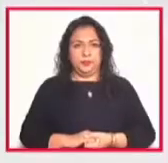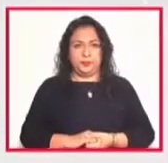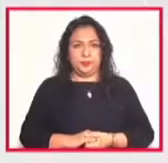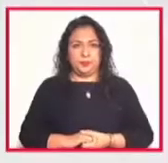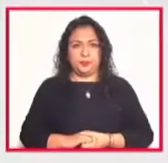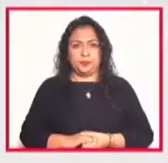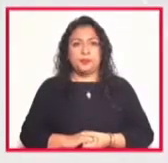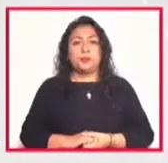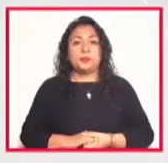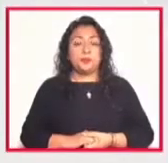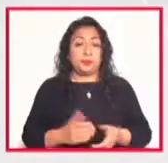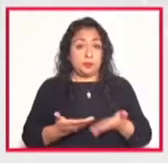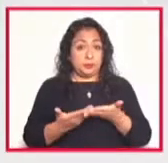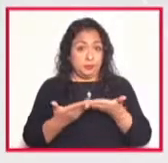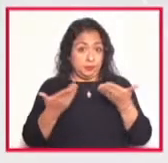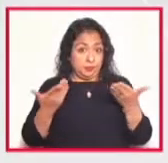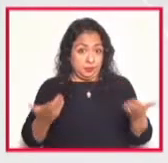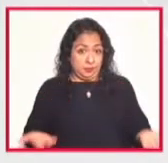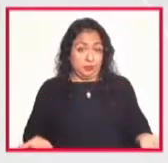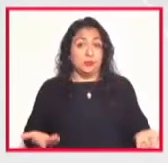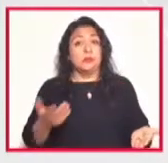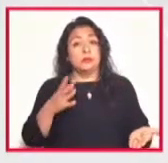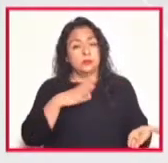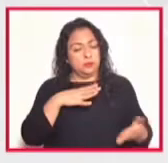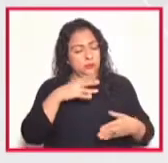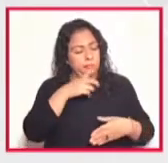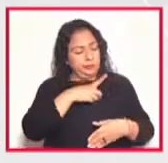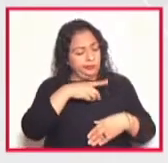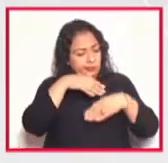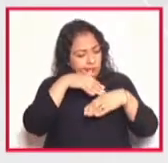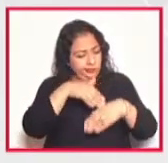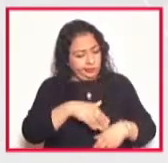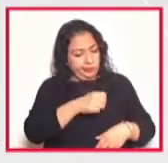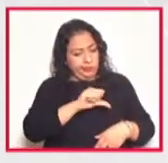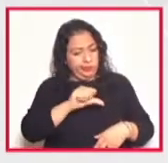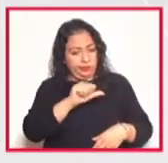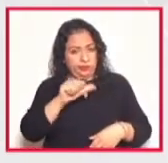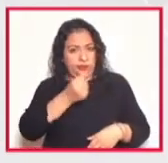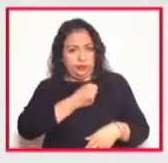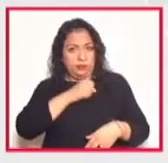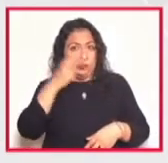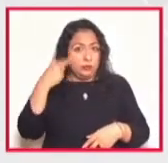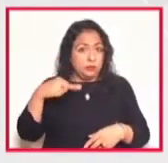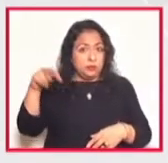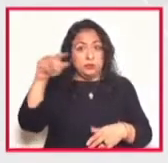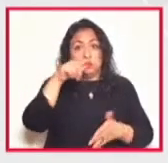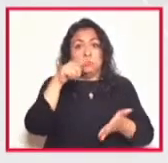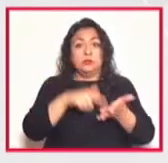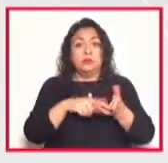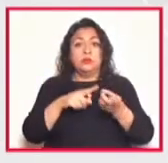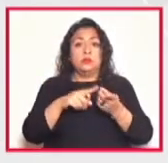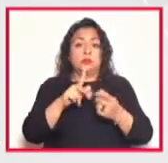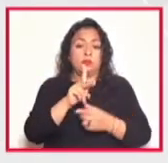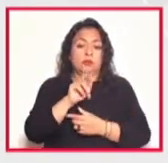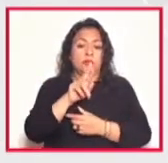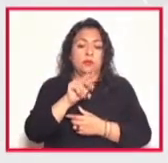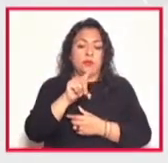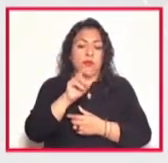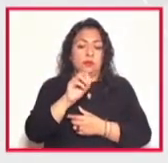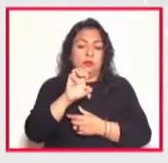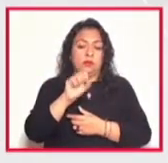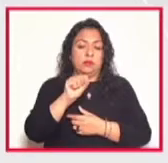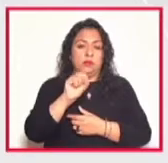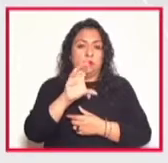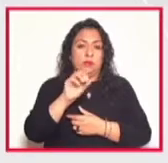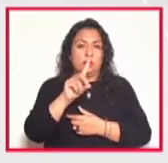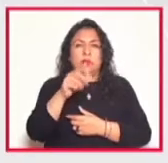ahora por supuesto siguiendo todas las medidas sanitarias pertinentes viajemos hasta las costas de Puerto Escondido para conocer una pequeña parte